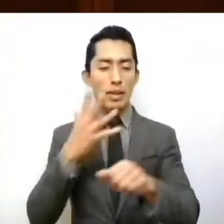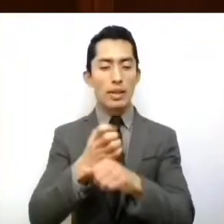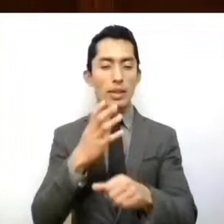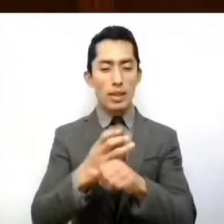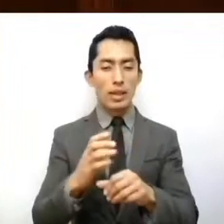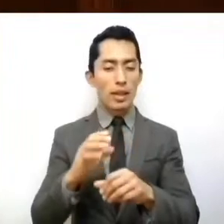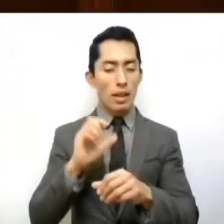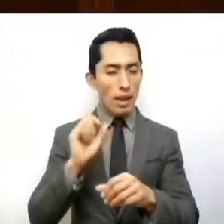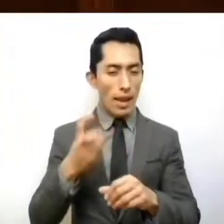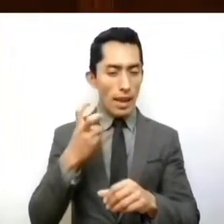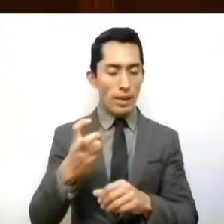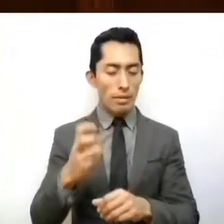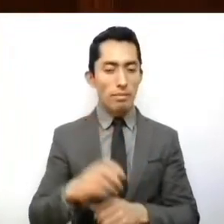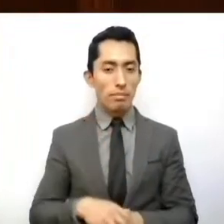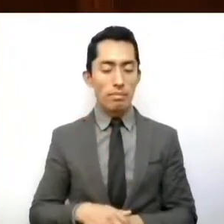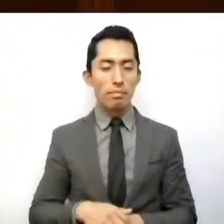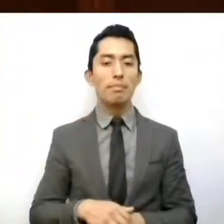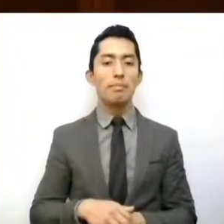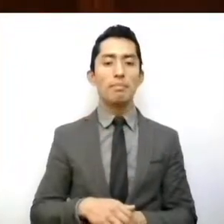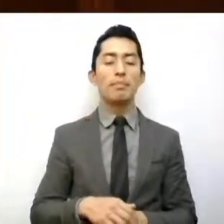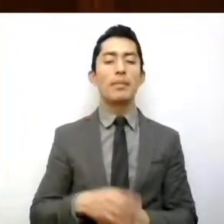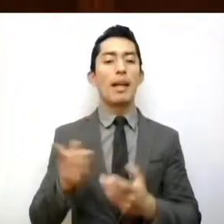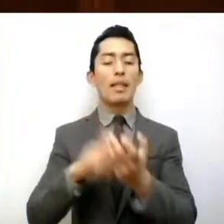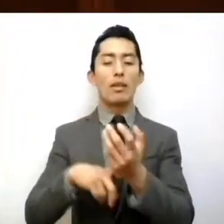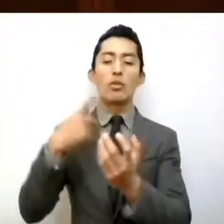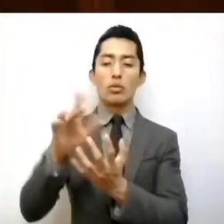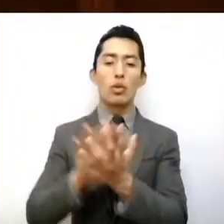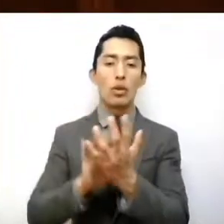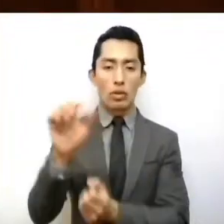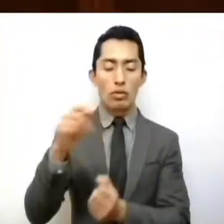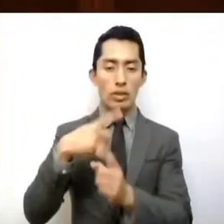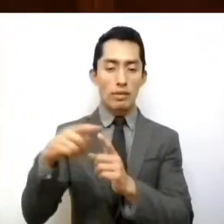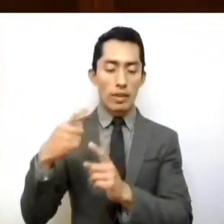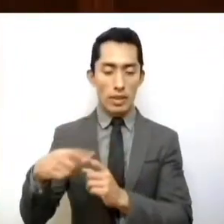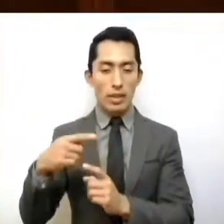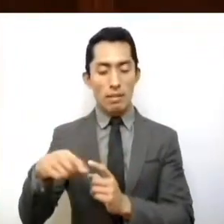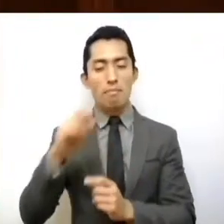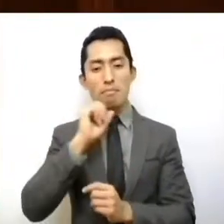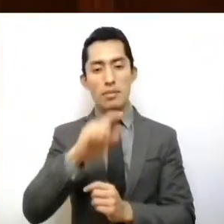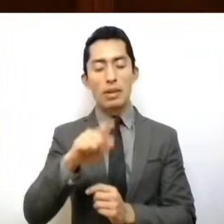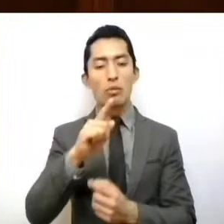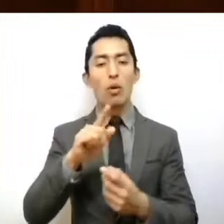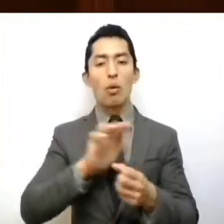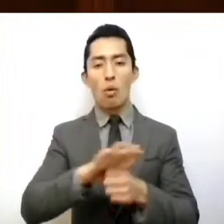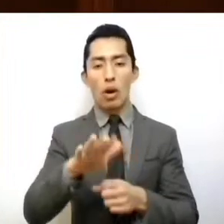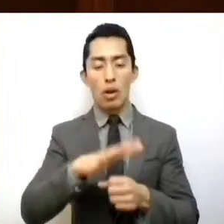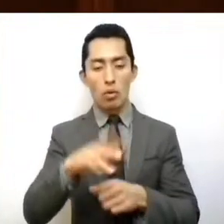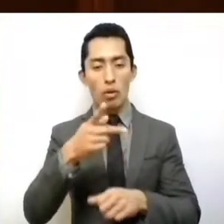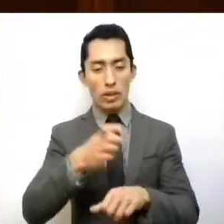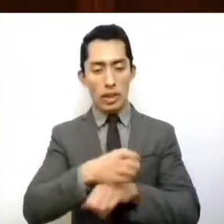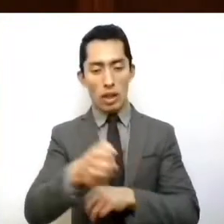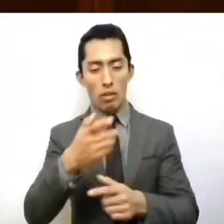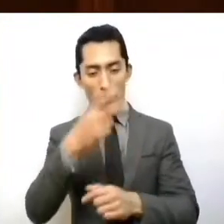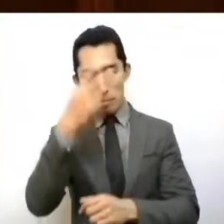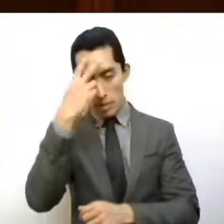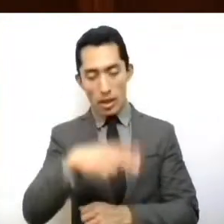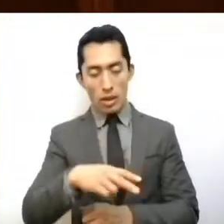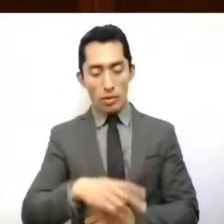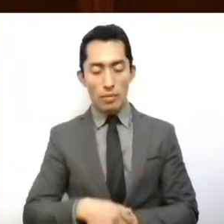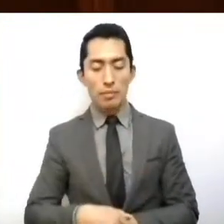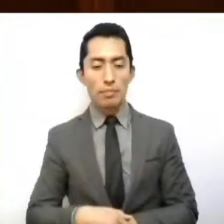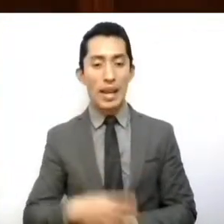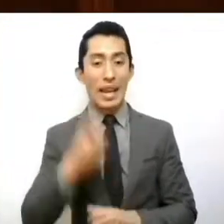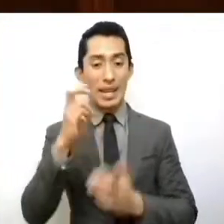todos los de la Constitución Política del Estado Libre y Soberano. Con estas